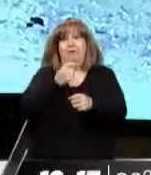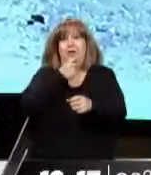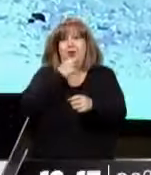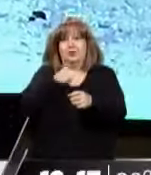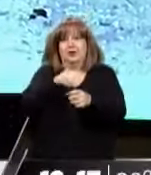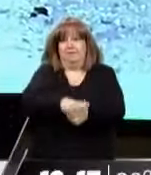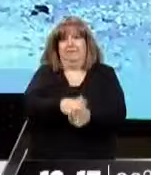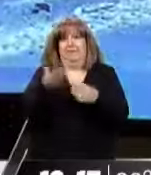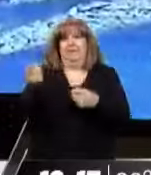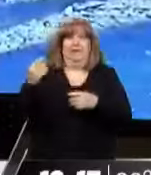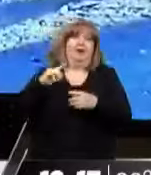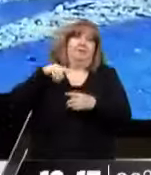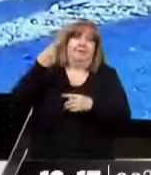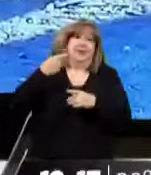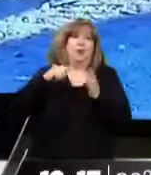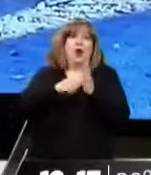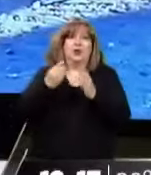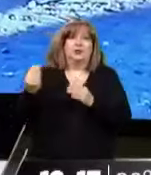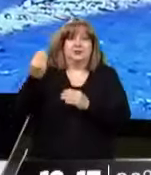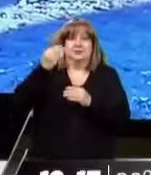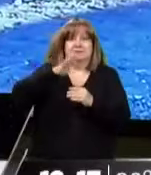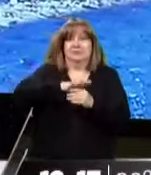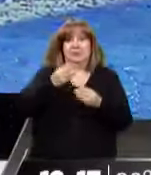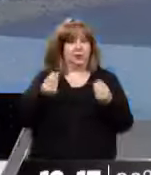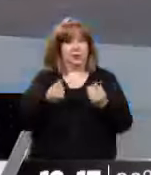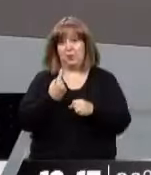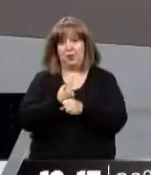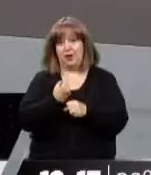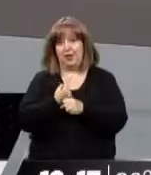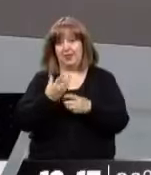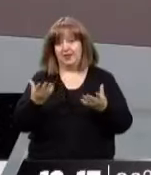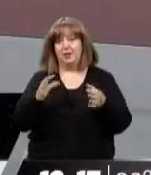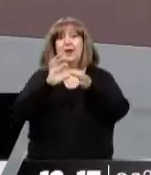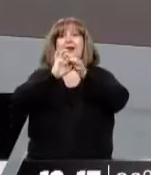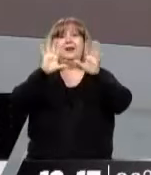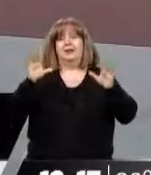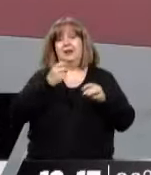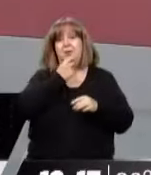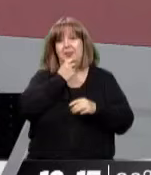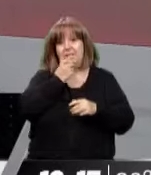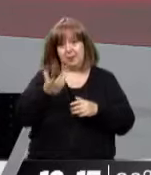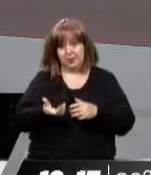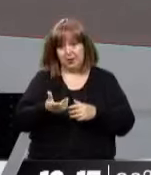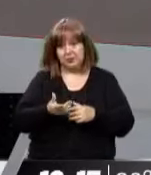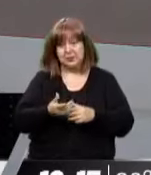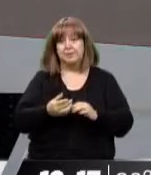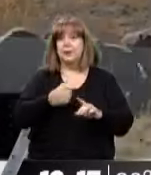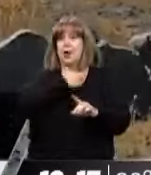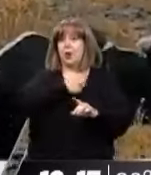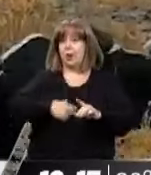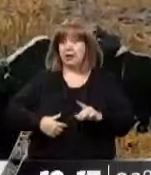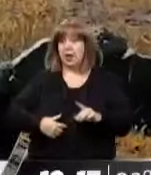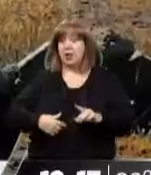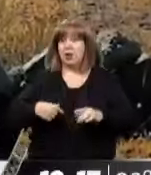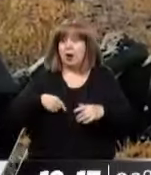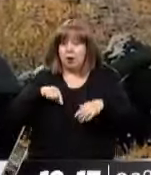retractación de la provincia hacia este organismo que depende del Ejecutivo Nacional. Pero el gobernador mismo fue el